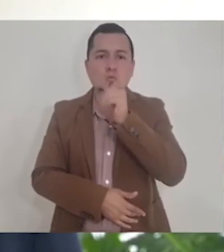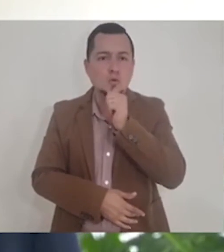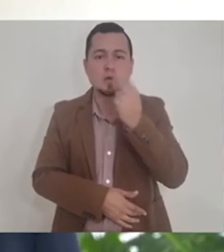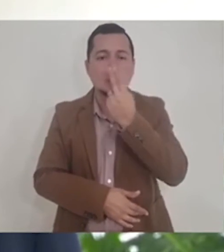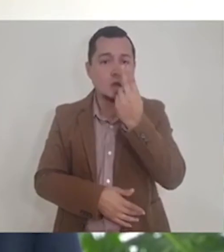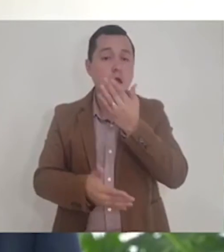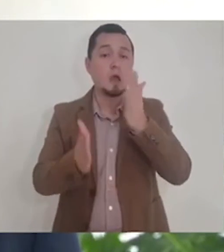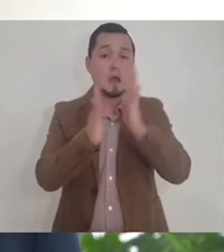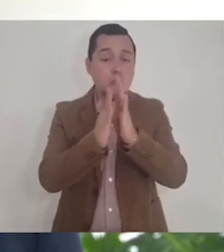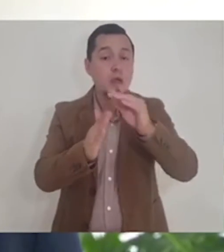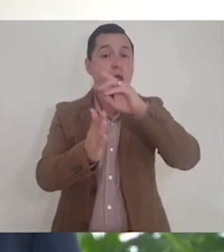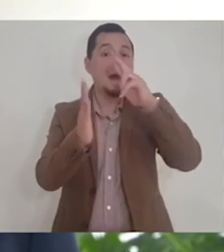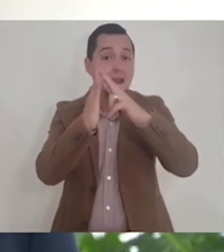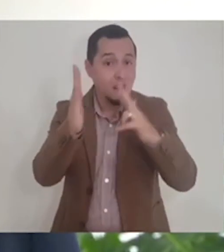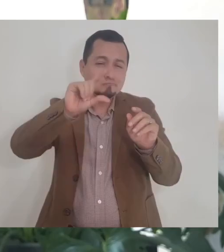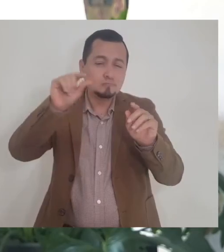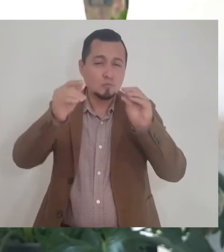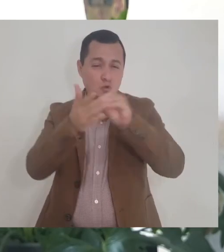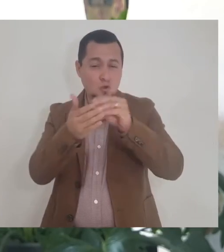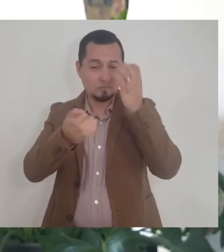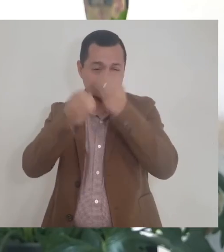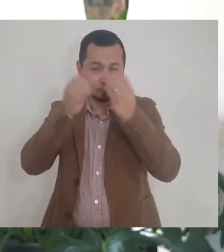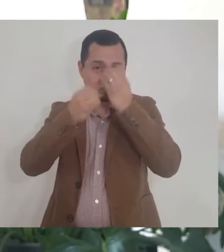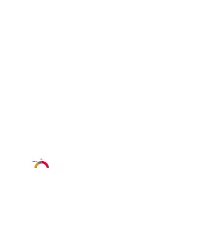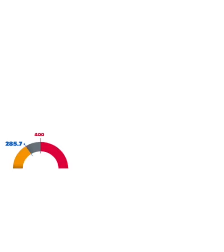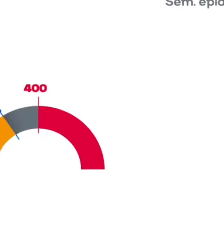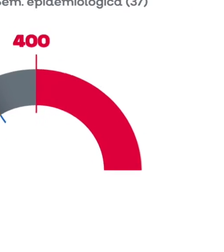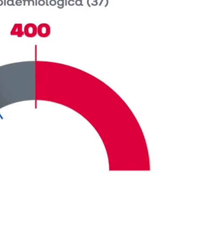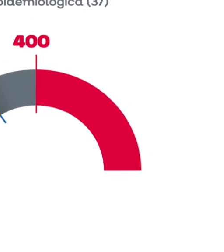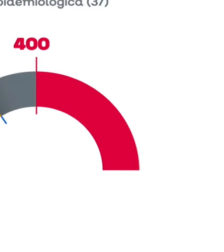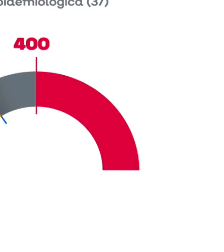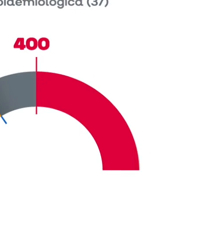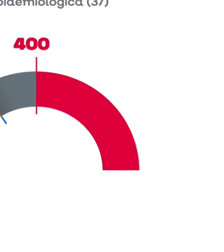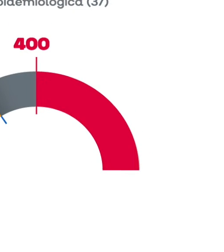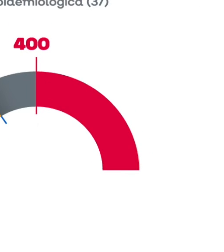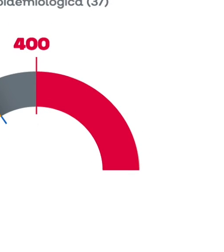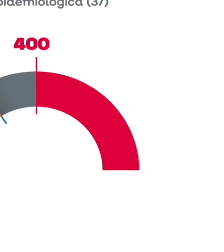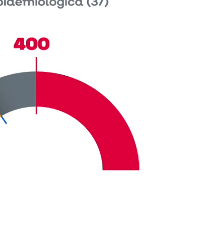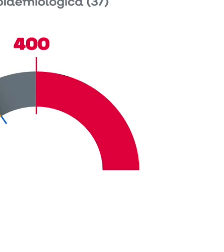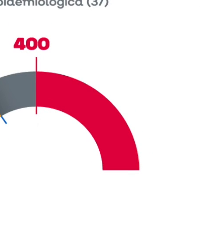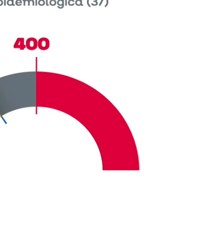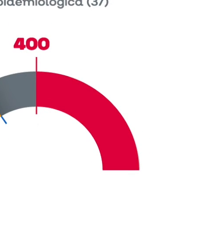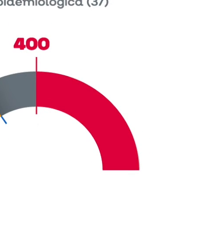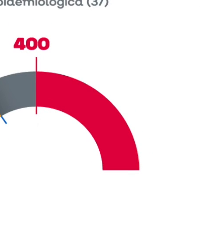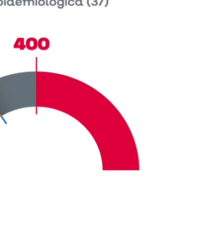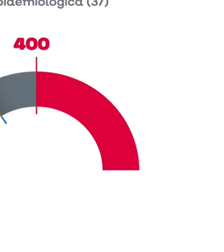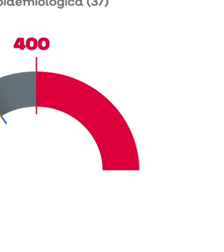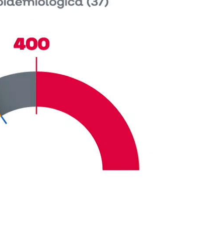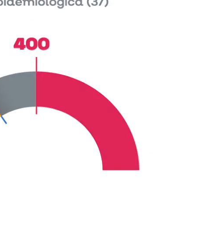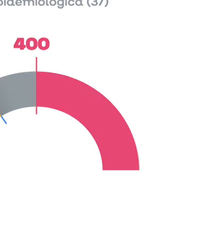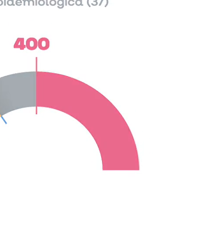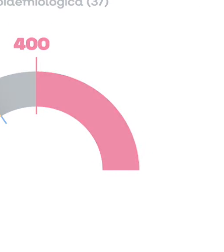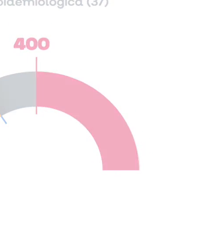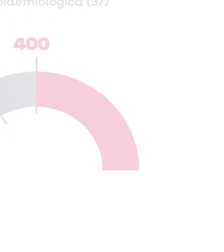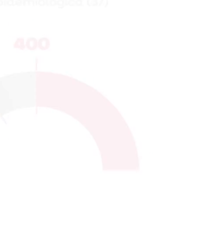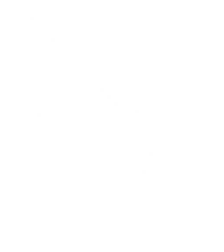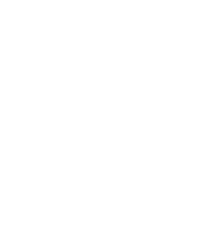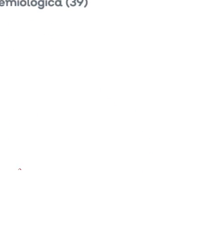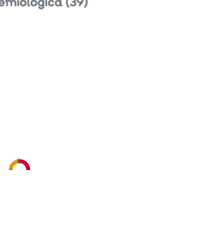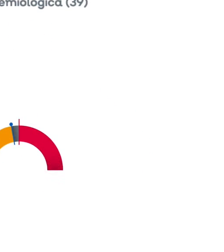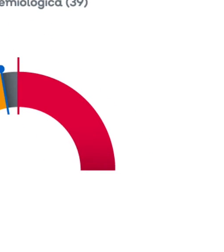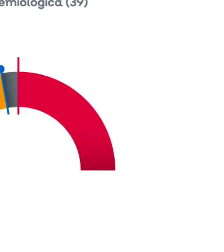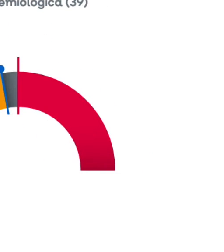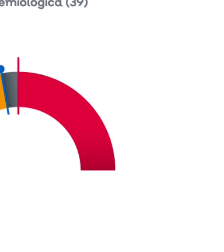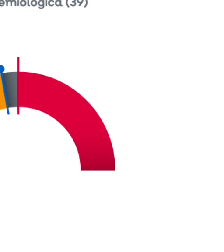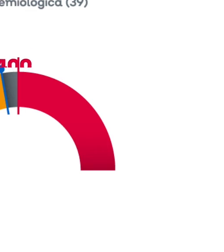municipales volverán a hacer valer este principio. Fue enfático al señalar que hablar de la eventual activación del botón rojo no se trata de un amago para forzar a que